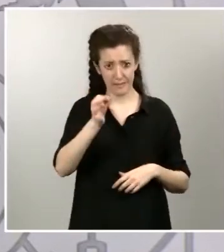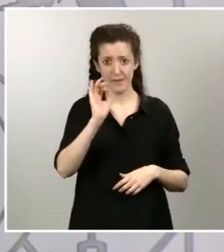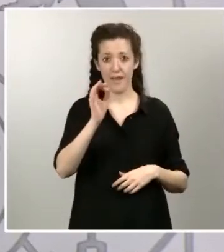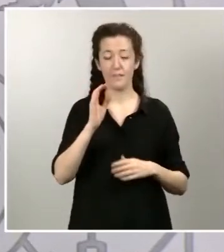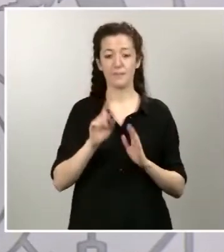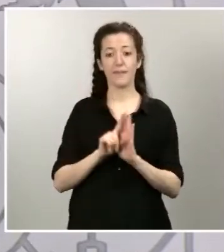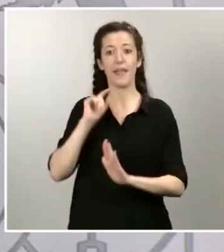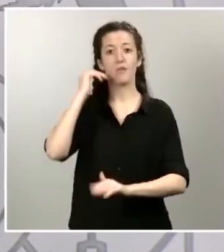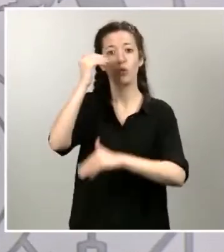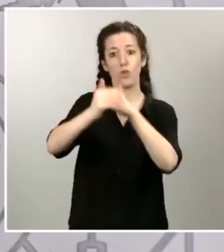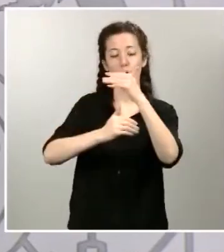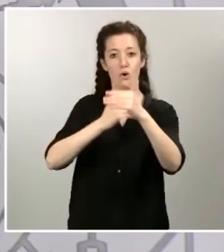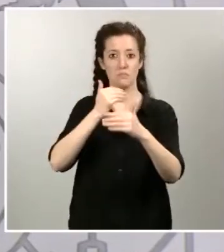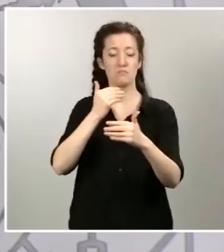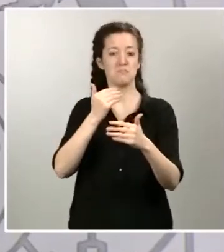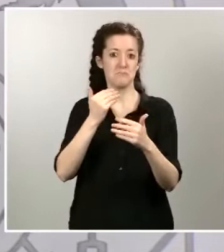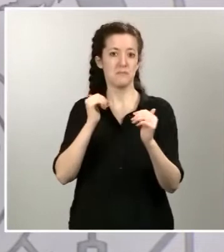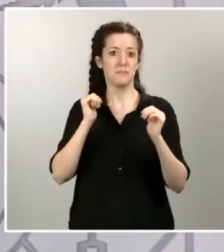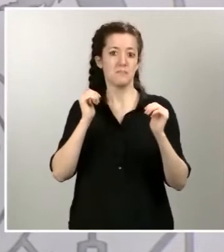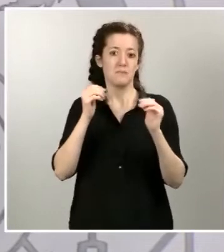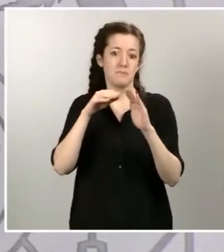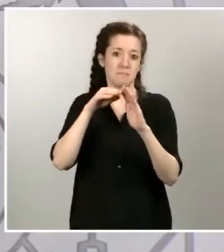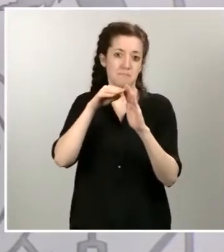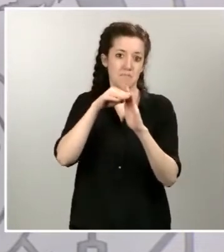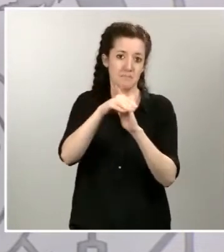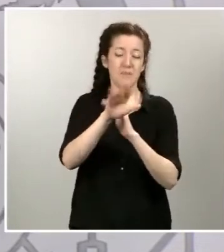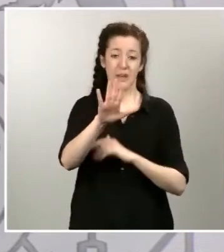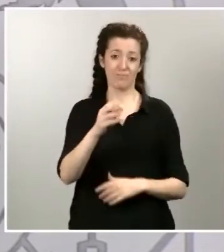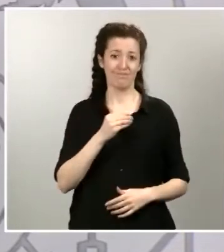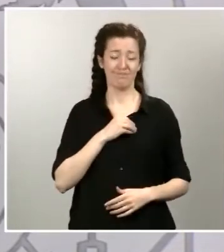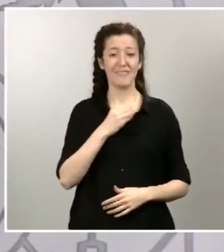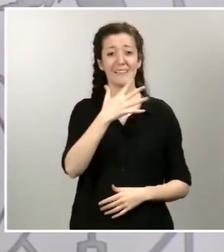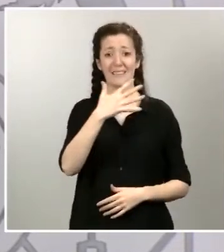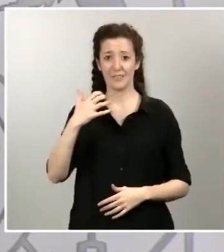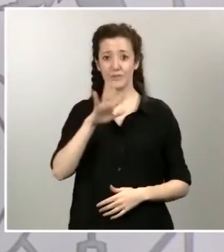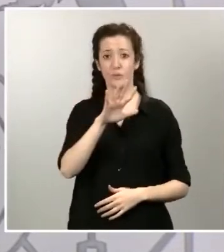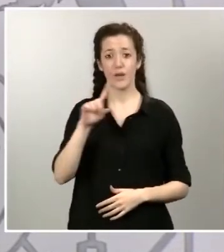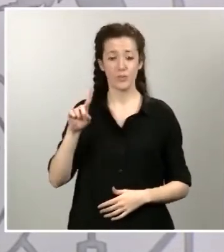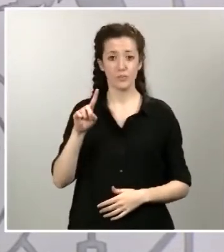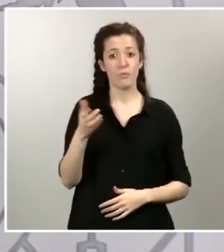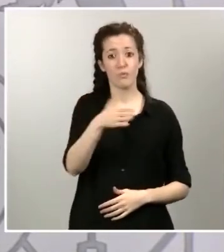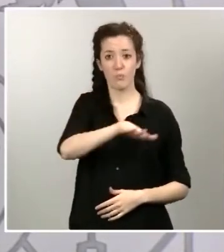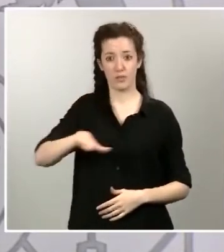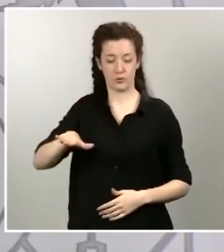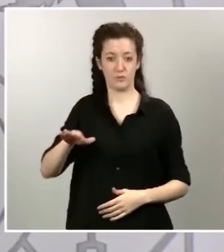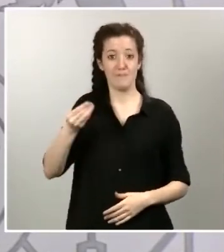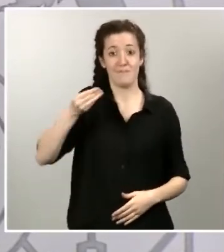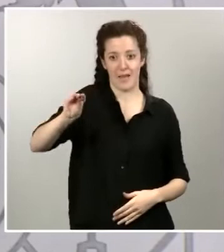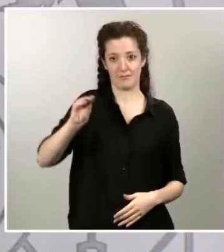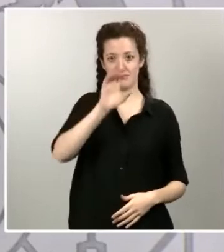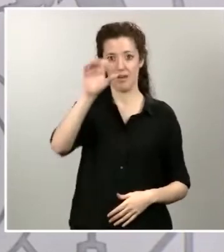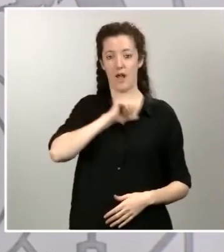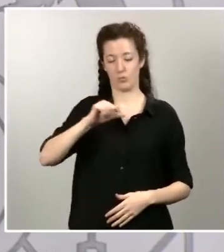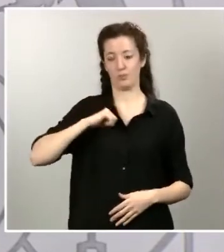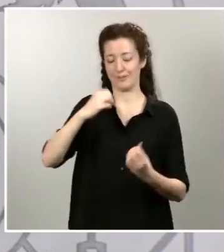incluso descendente, tenemos que lamentar todavía 551 nuevos fallecidos notificados por las comunidades autónomas por coronavirus